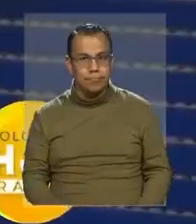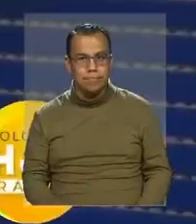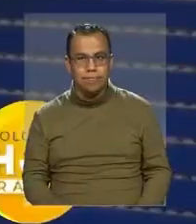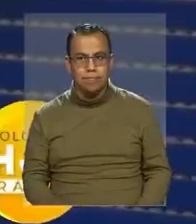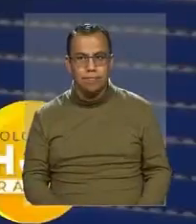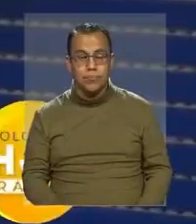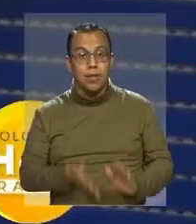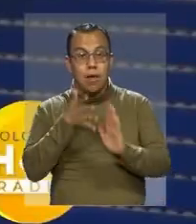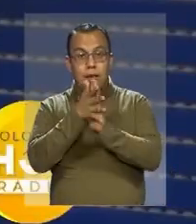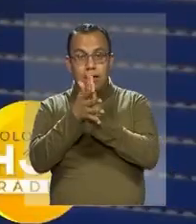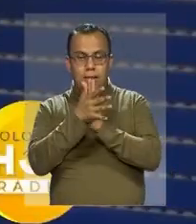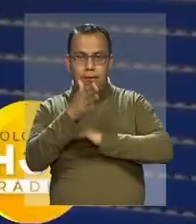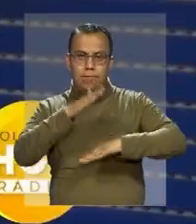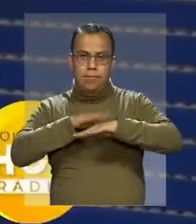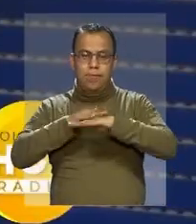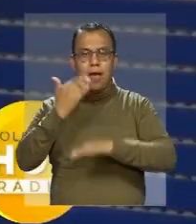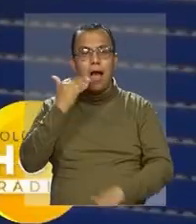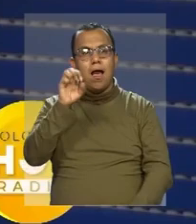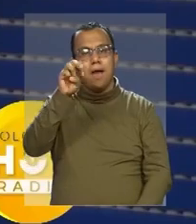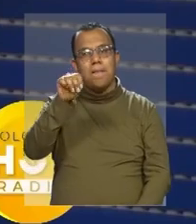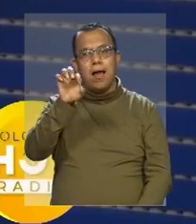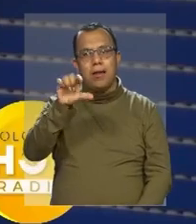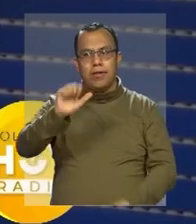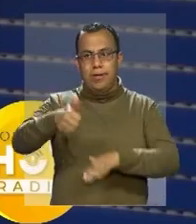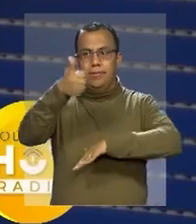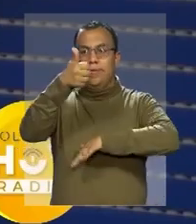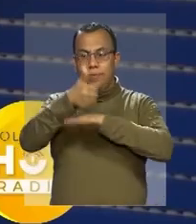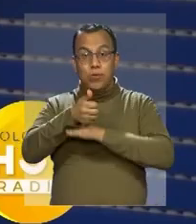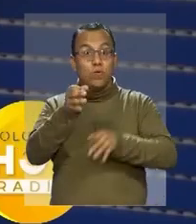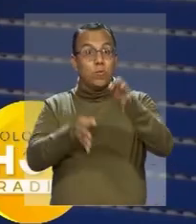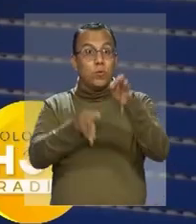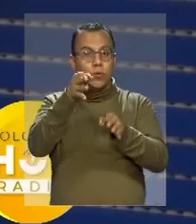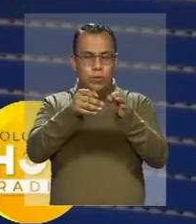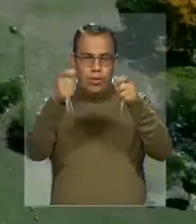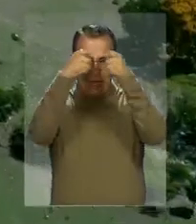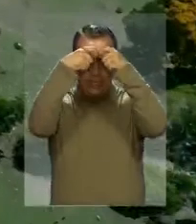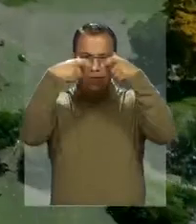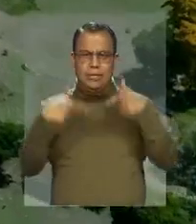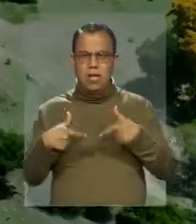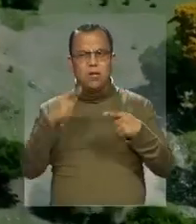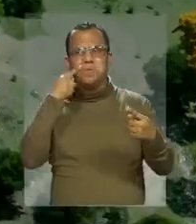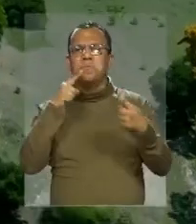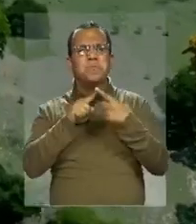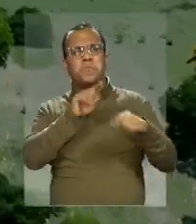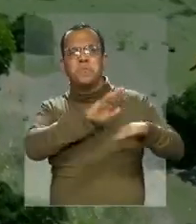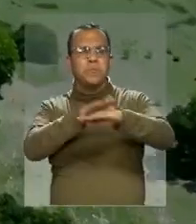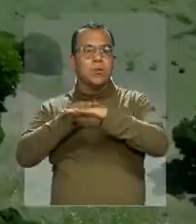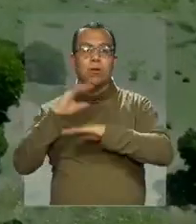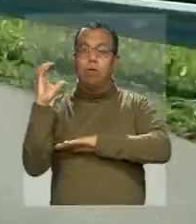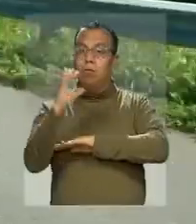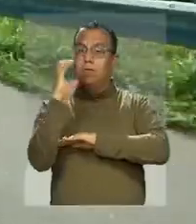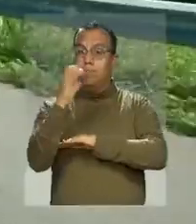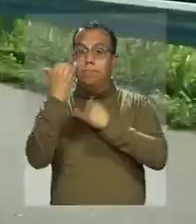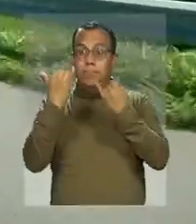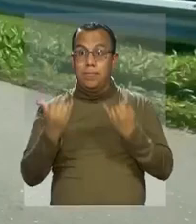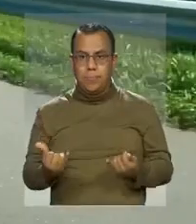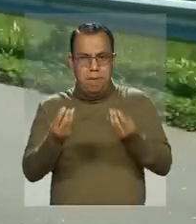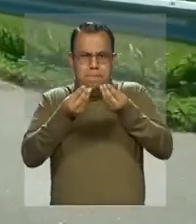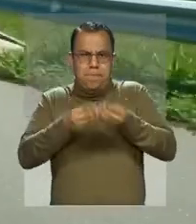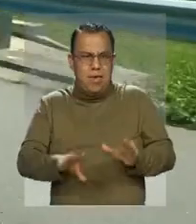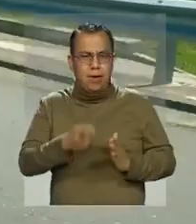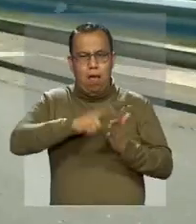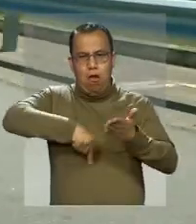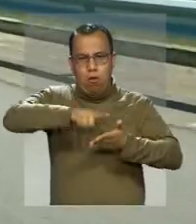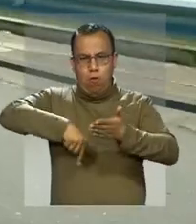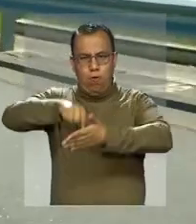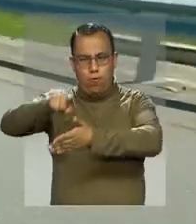El anuncio fue hecho por Marta Lucía Zamora, directora de la Agencia Jurídica del Estado, con el fin de buscar en Colombia la suspensión y pérdida de los